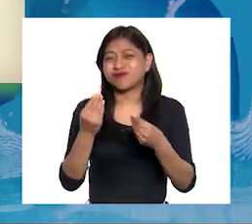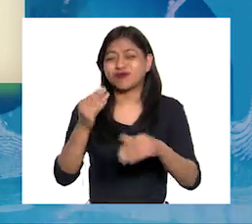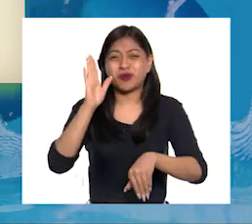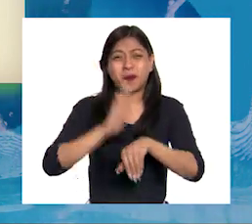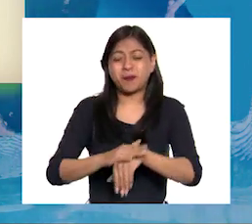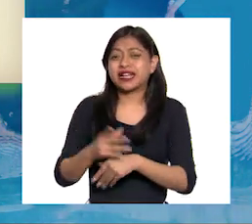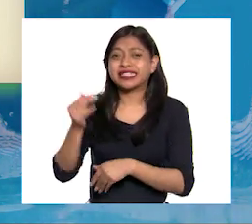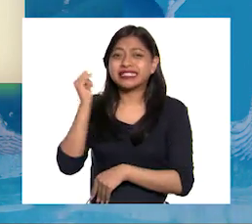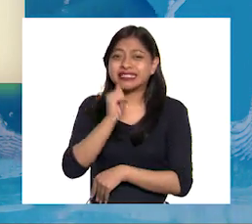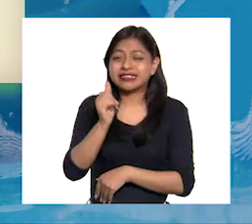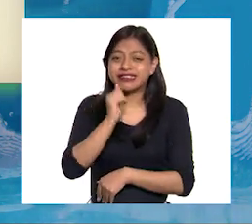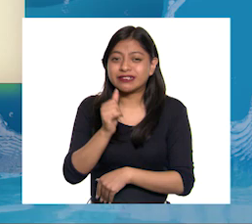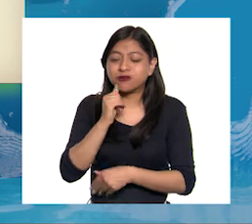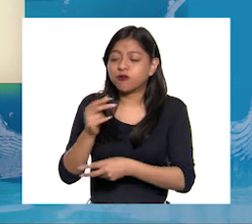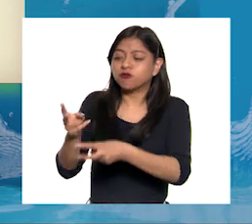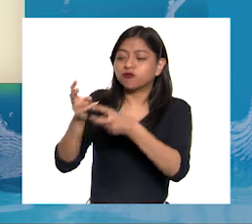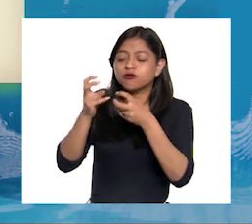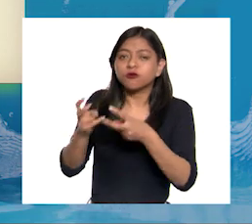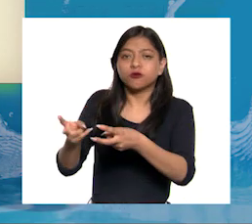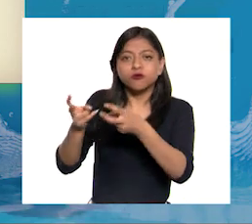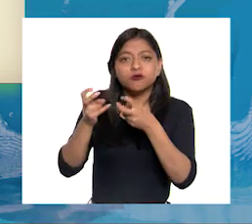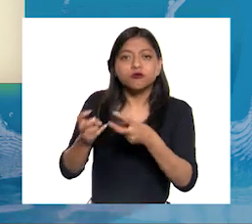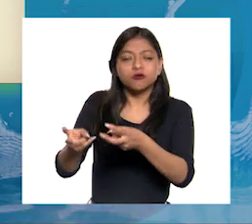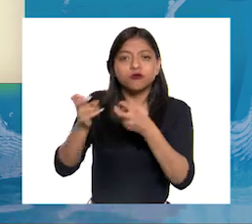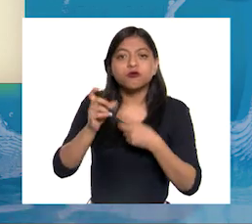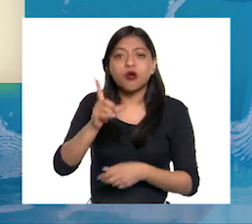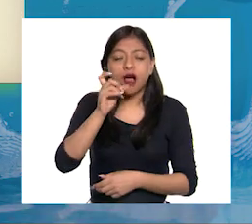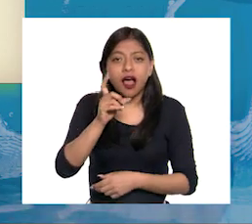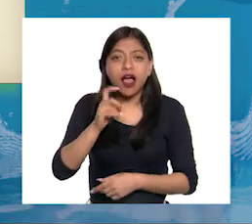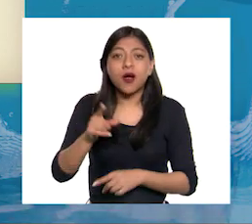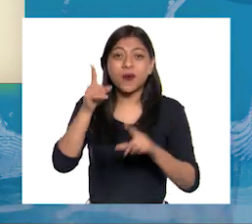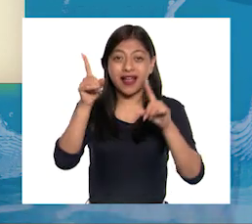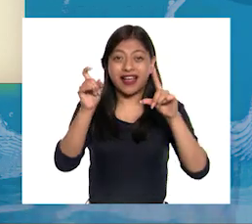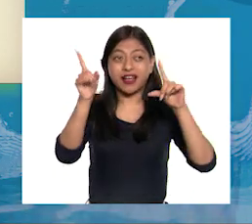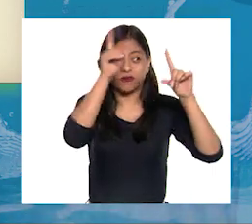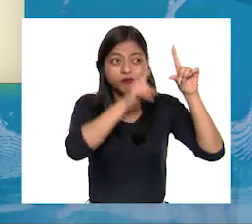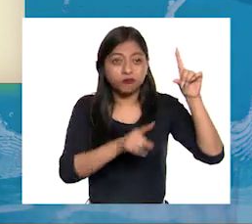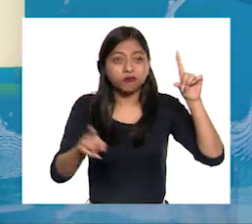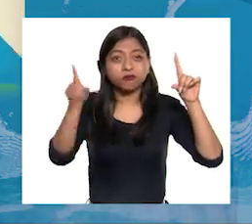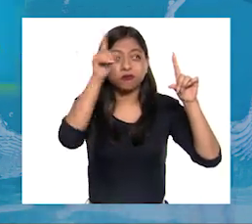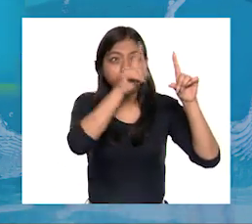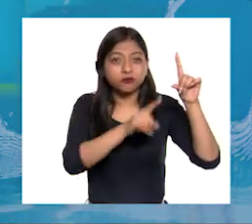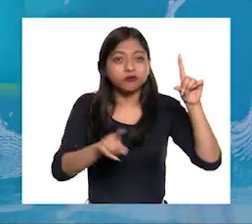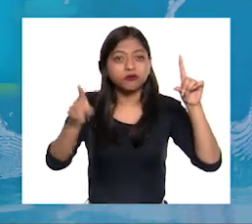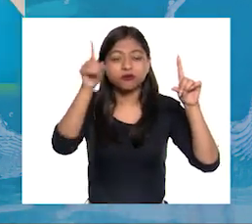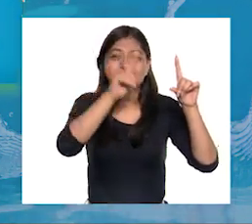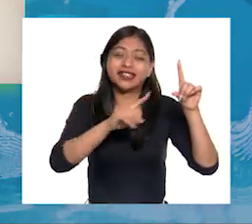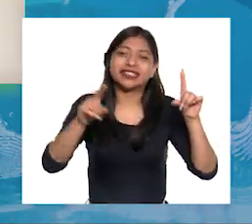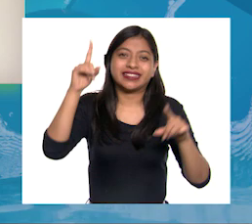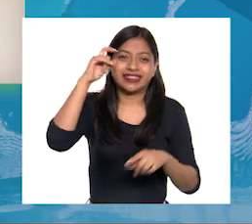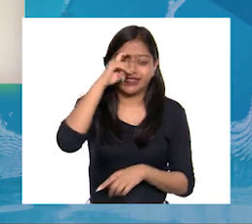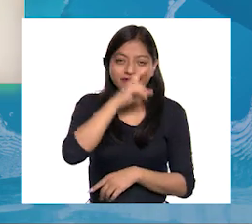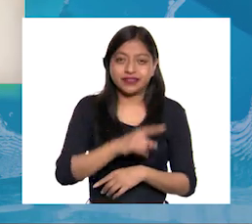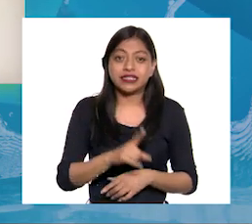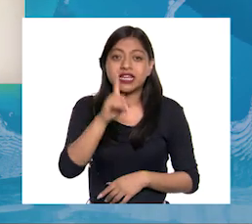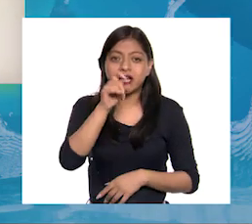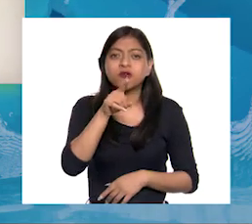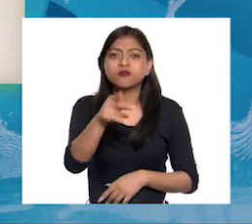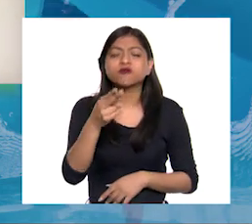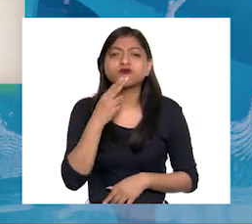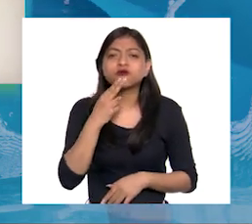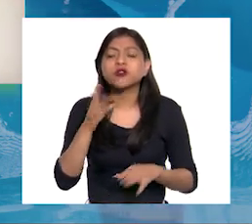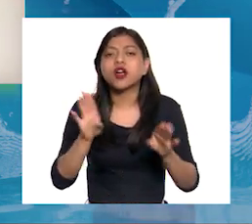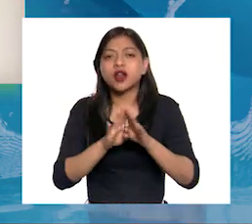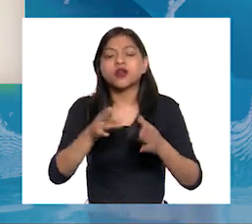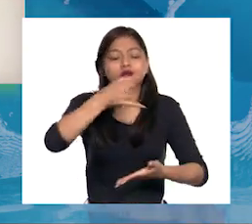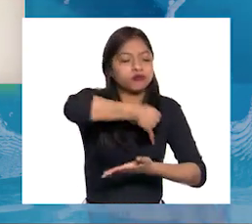no permitimos que se complete el ciclo natural de reabastecimiento de agua de lluvia La mayor parte del agua la utilizamos en